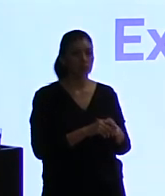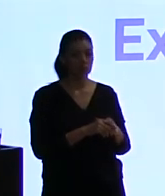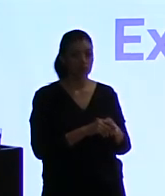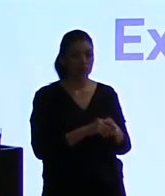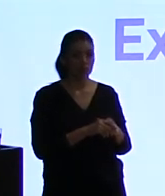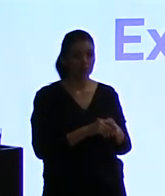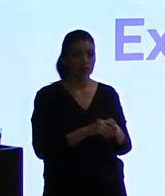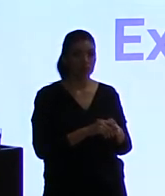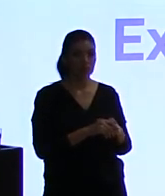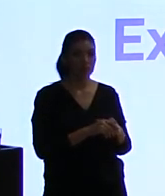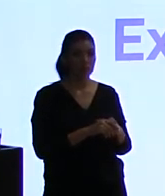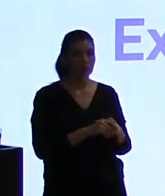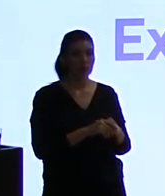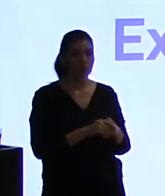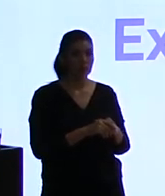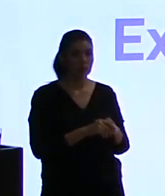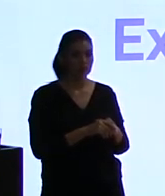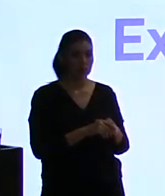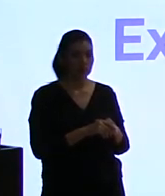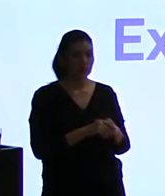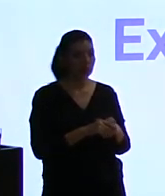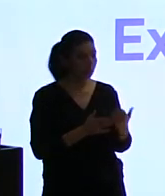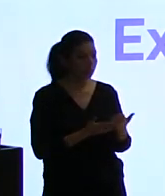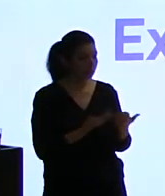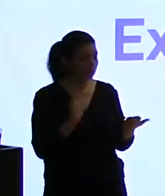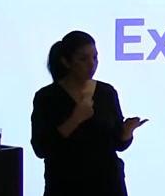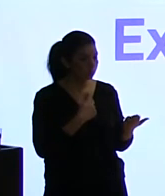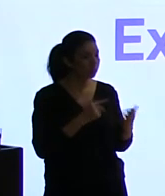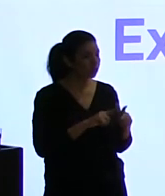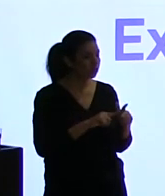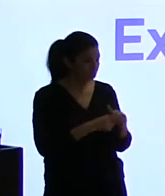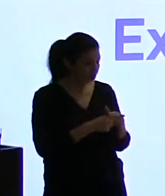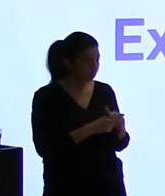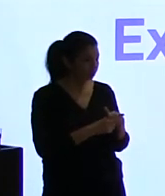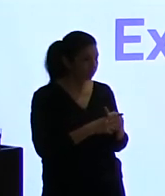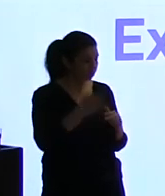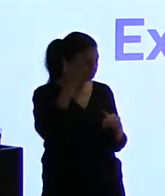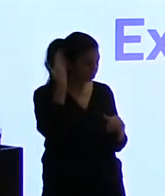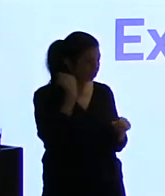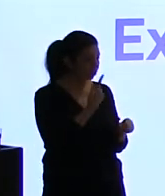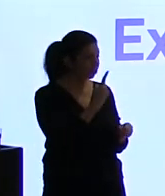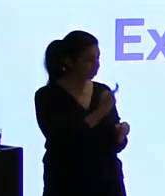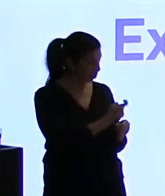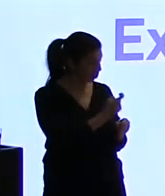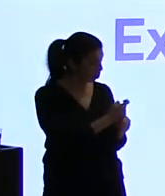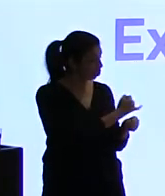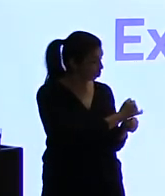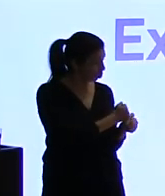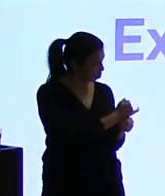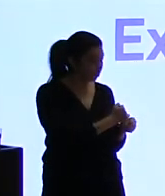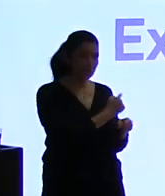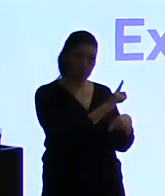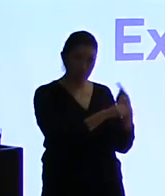15 años hacía solo intervenciones tácticas. Empezamos a poner las dos cosas juntas, medimos primeros y después hacemos intervenciones